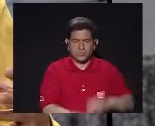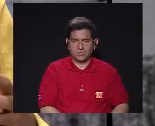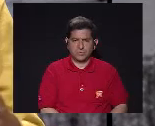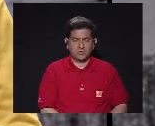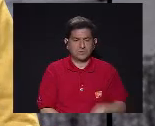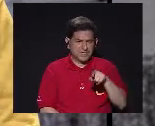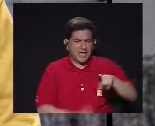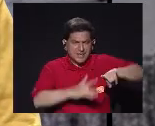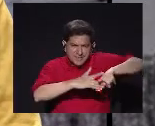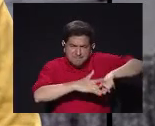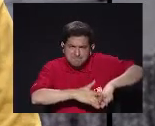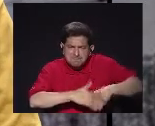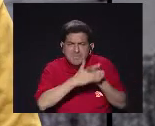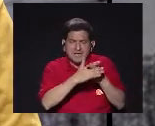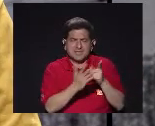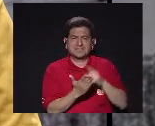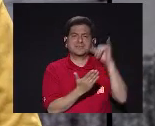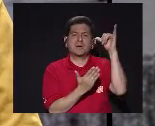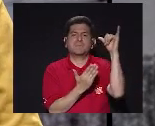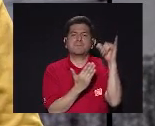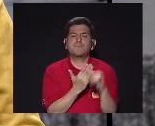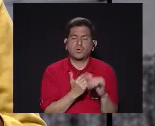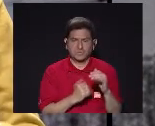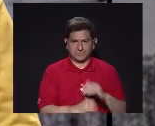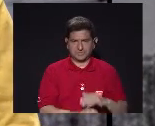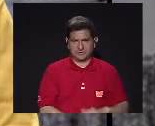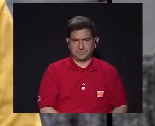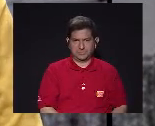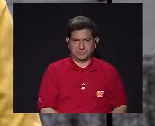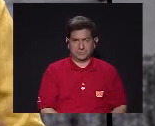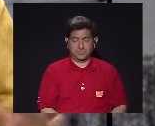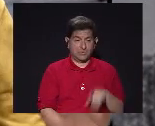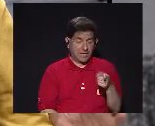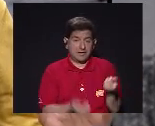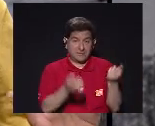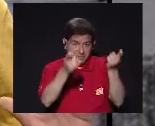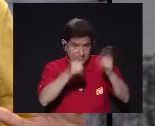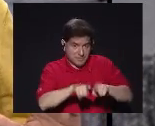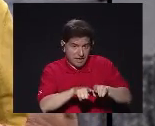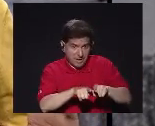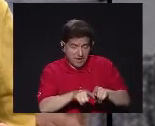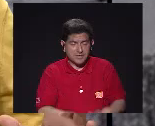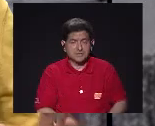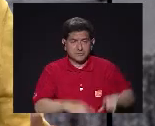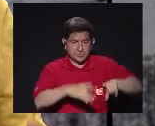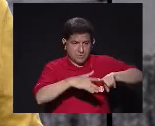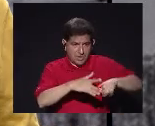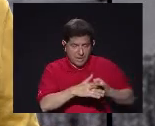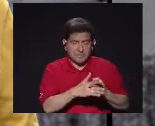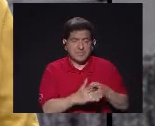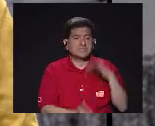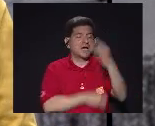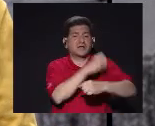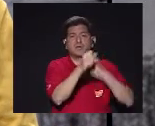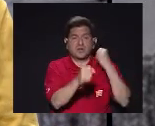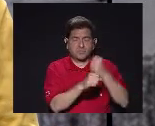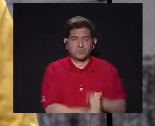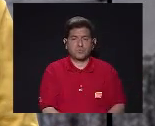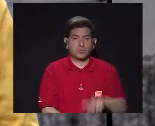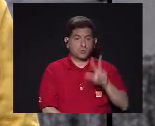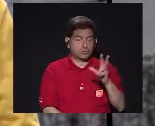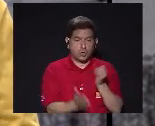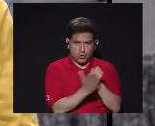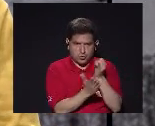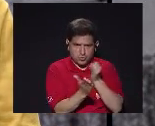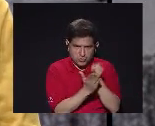empezamos A gestar Un proyecto Que es este Que vamos a empezar A partir del año entrante Vamos a hacer Tres